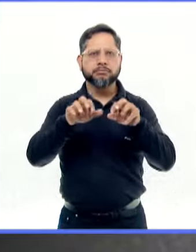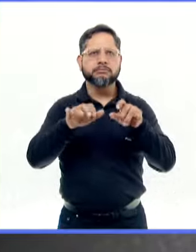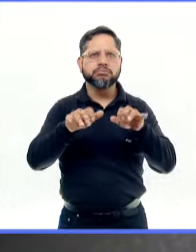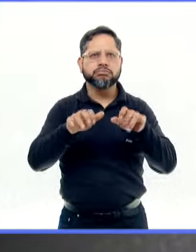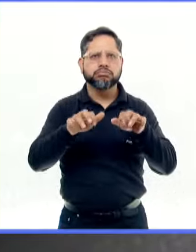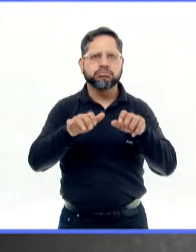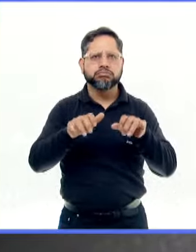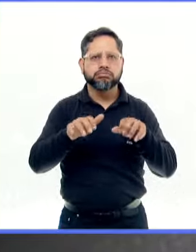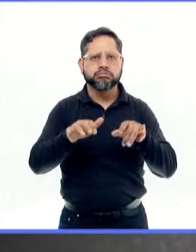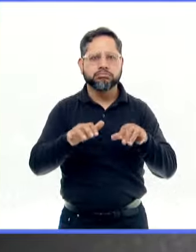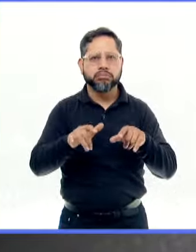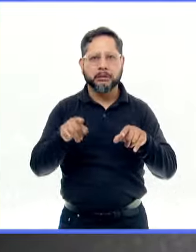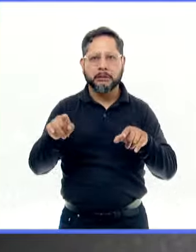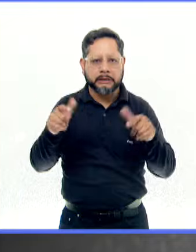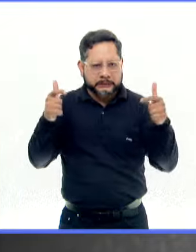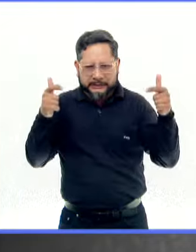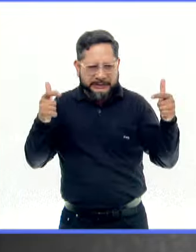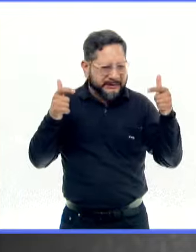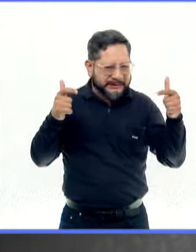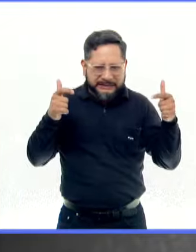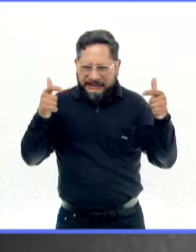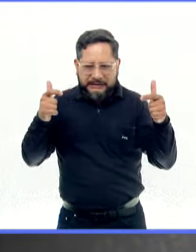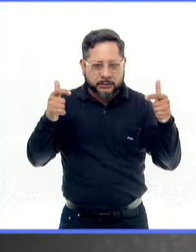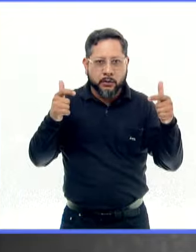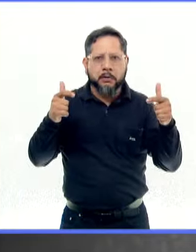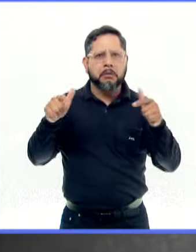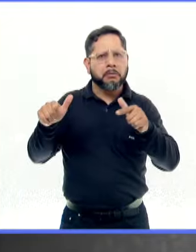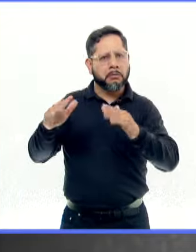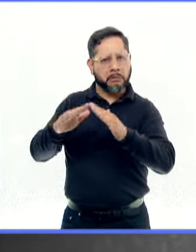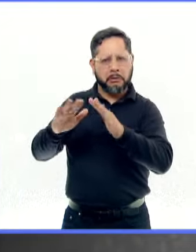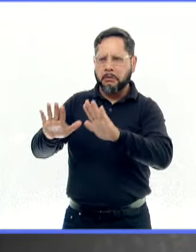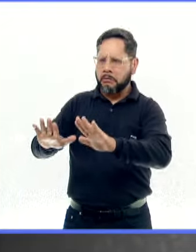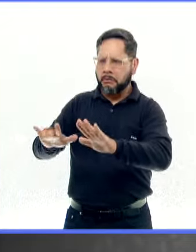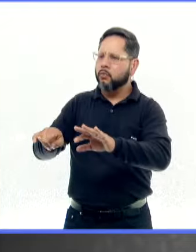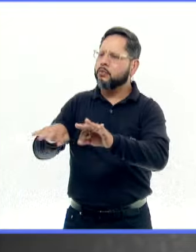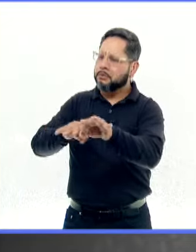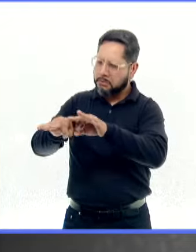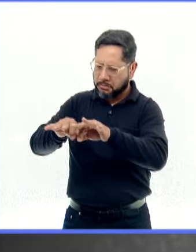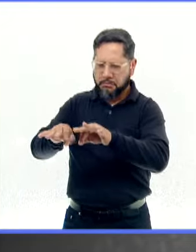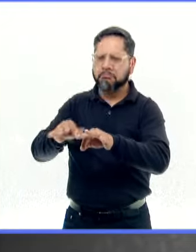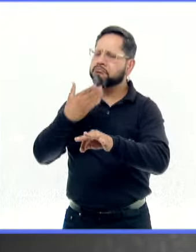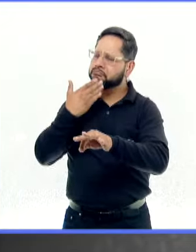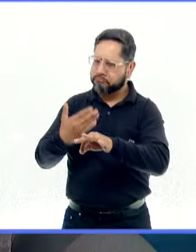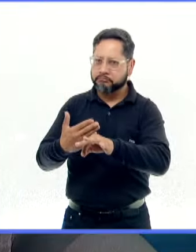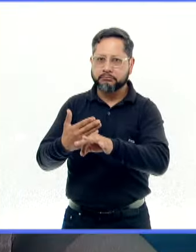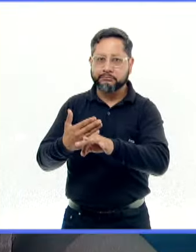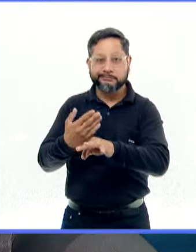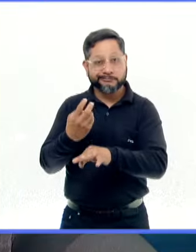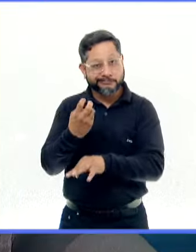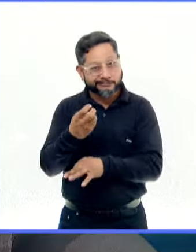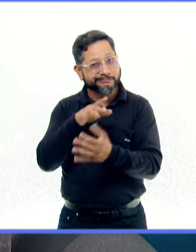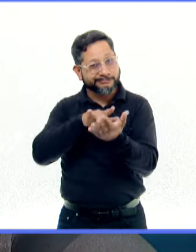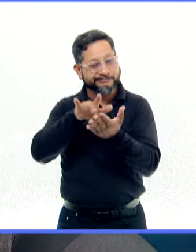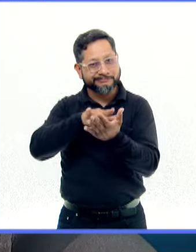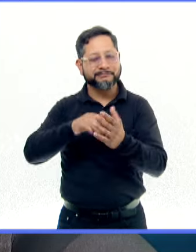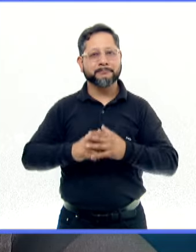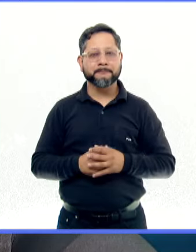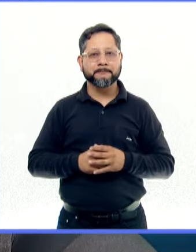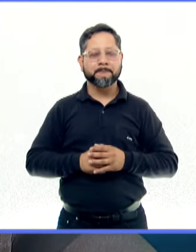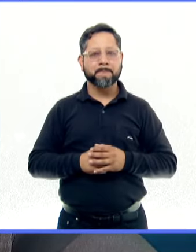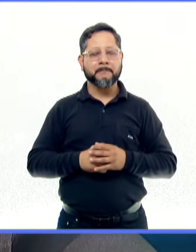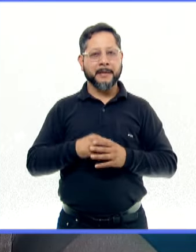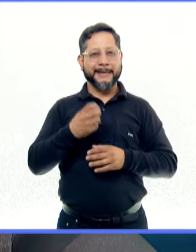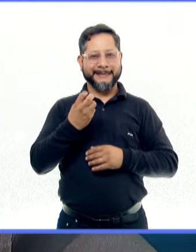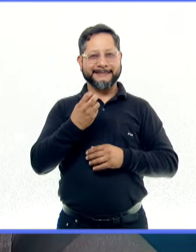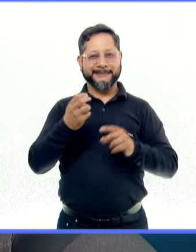generas estos tiempos de estrés del mundo actual. Entonces, es flexibilizar. Justamente, el lema de este